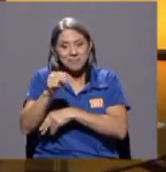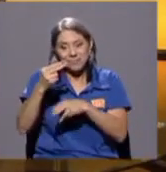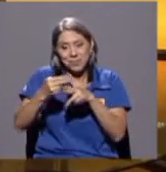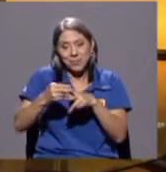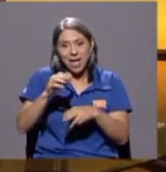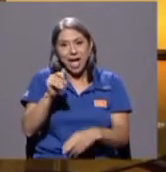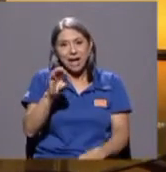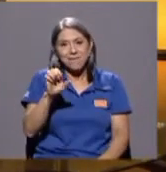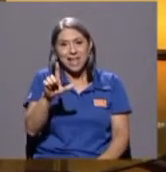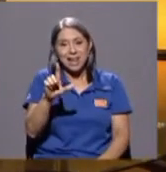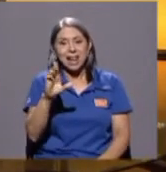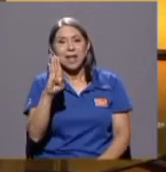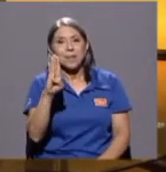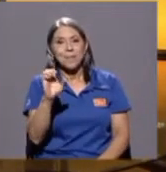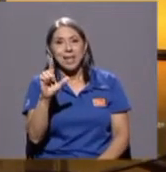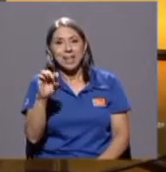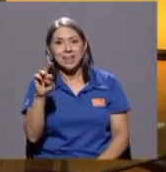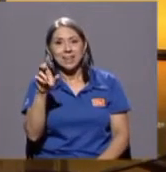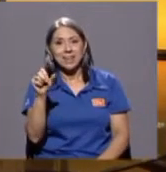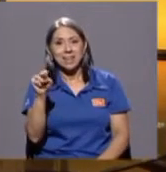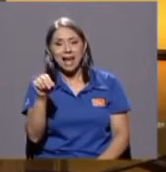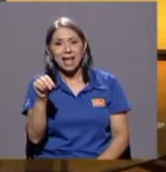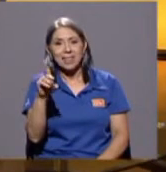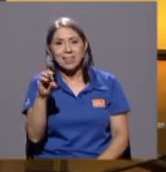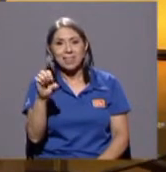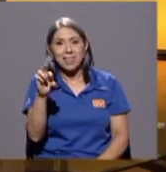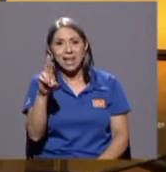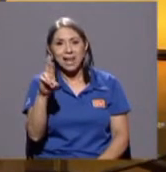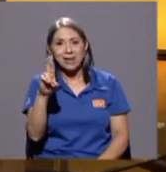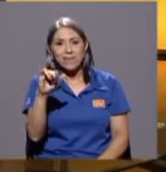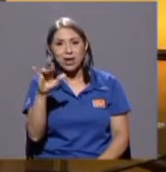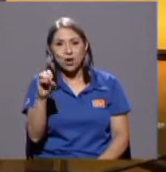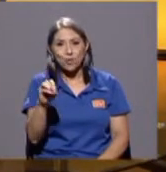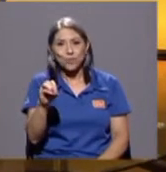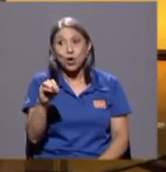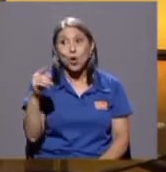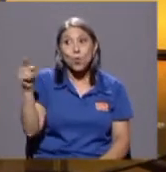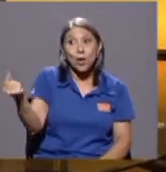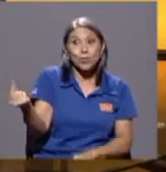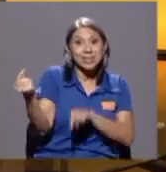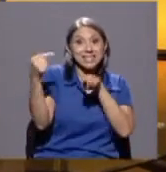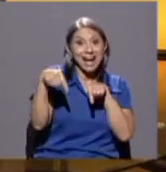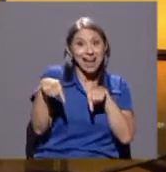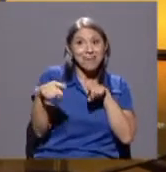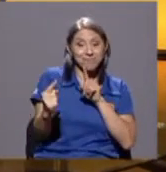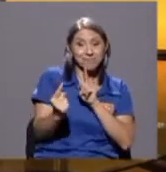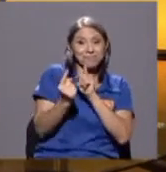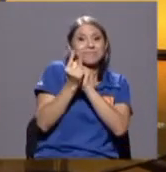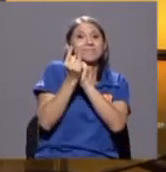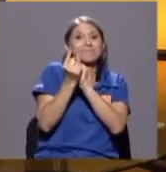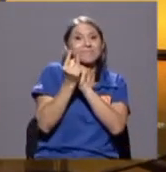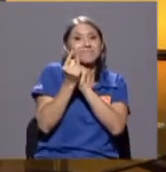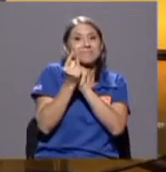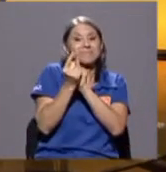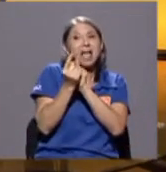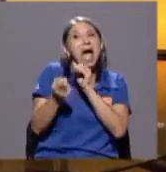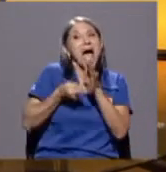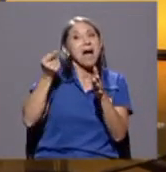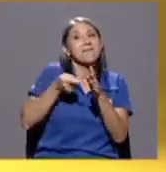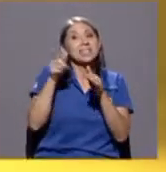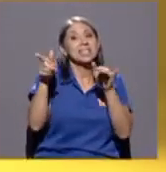cuando él llegaba nos veíamos y alguna vez me hizo el favor de quedarse en mi apartamento de la avenida